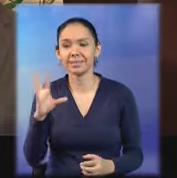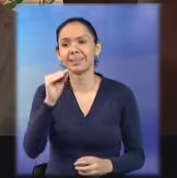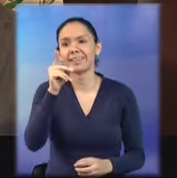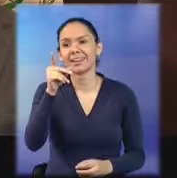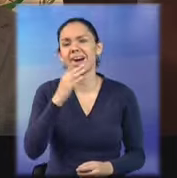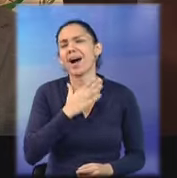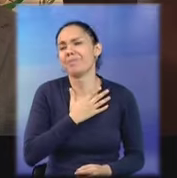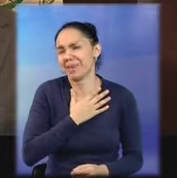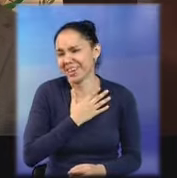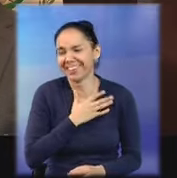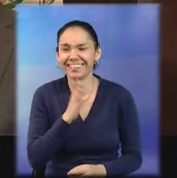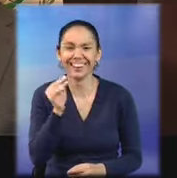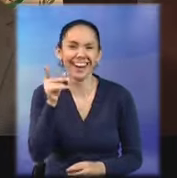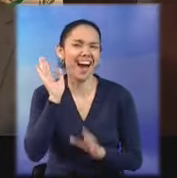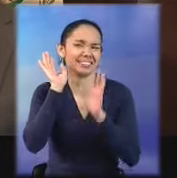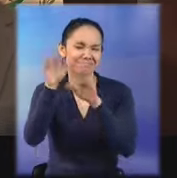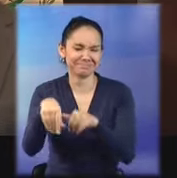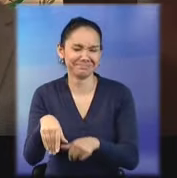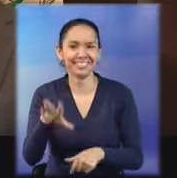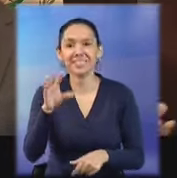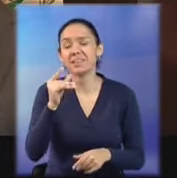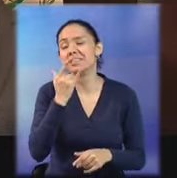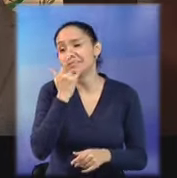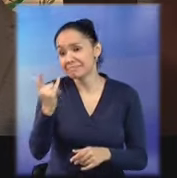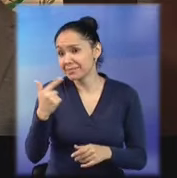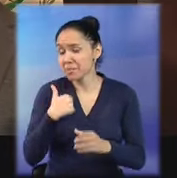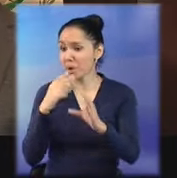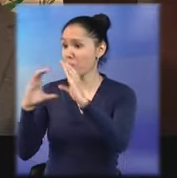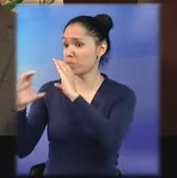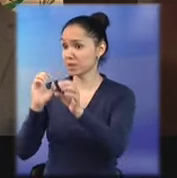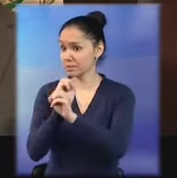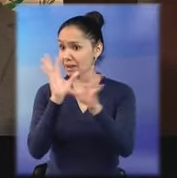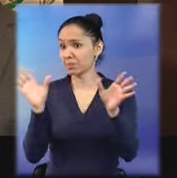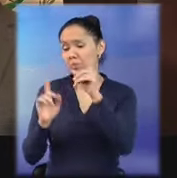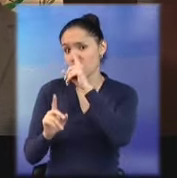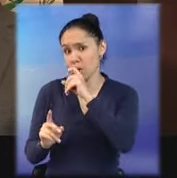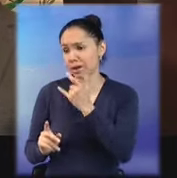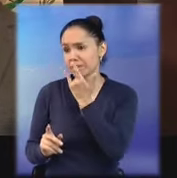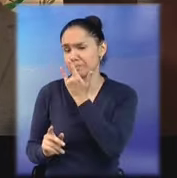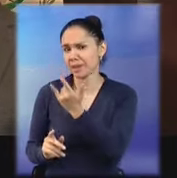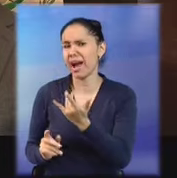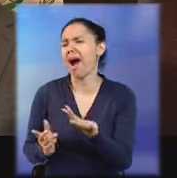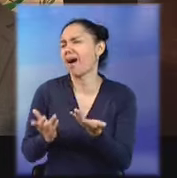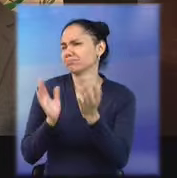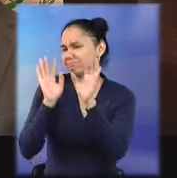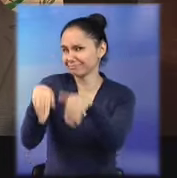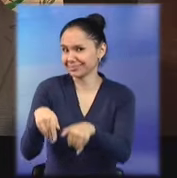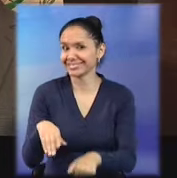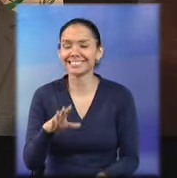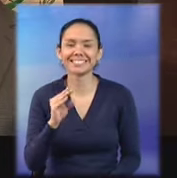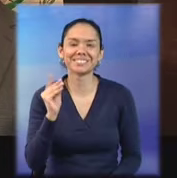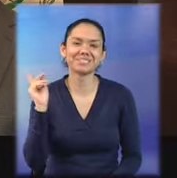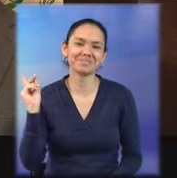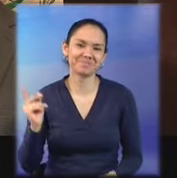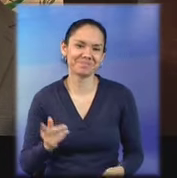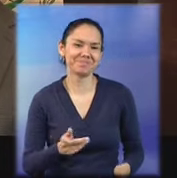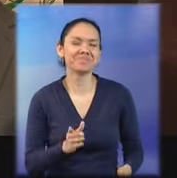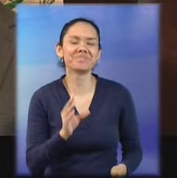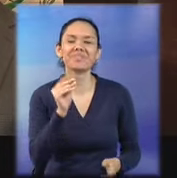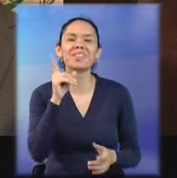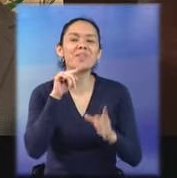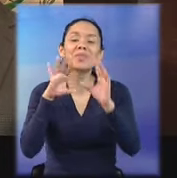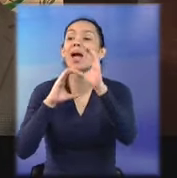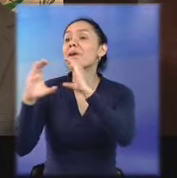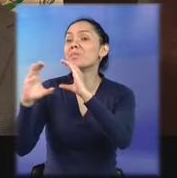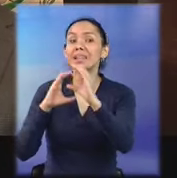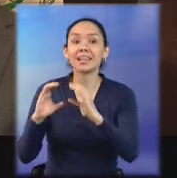en las que fallé fue en tener una mejor comunicación con ustedes, por ejemplo. Yo reconozco que mi comunicación con